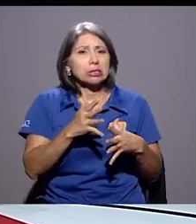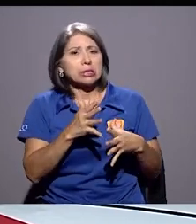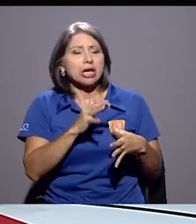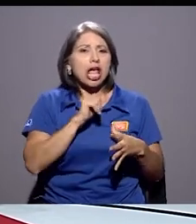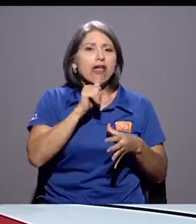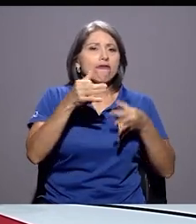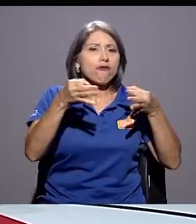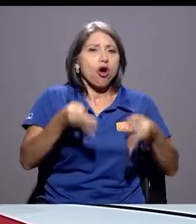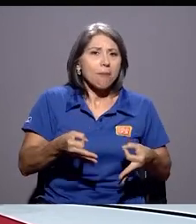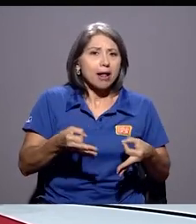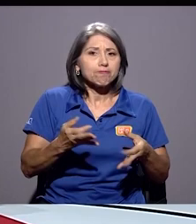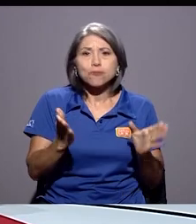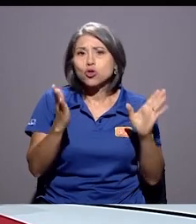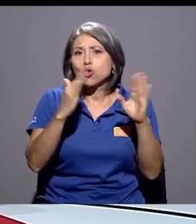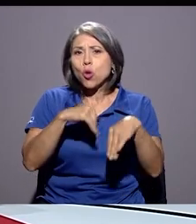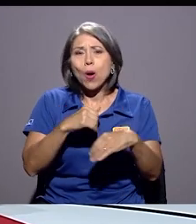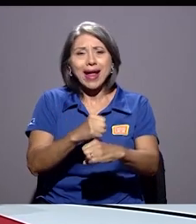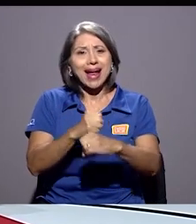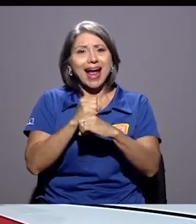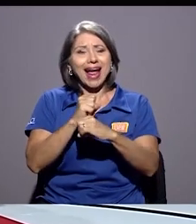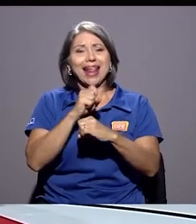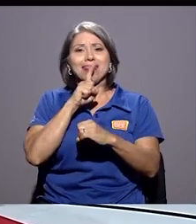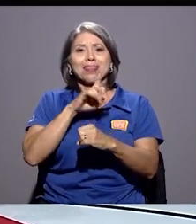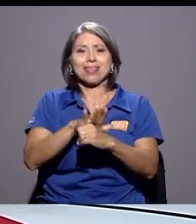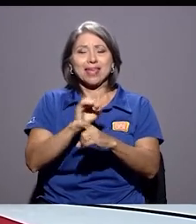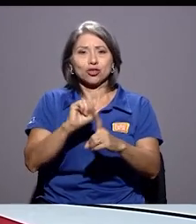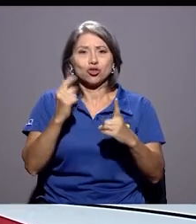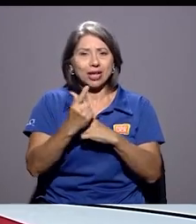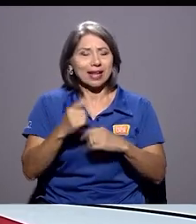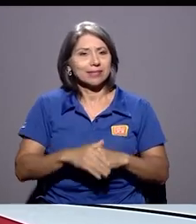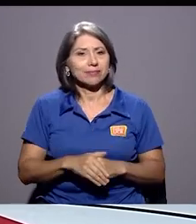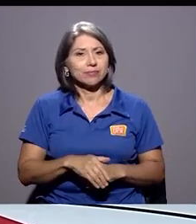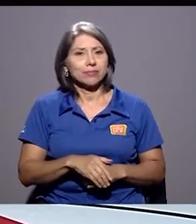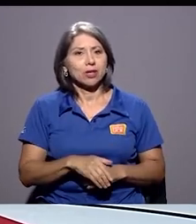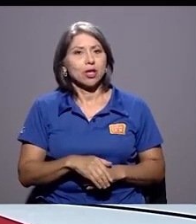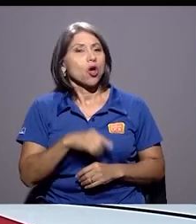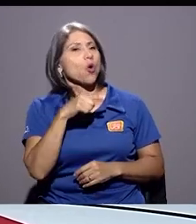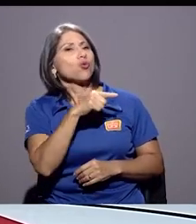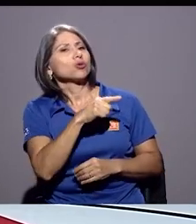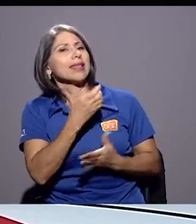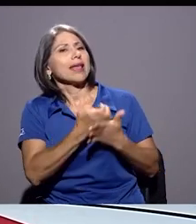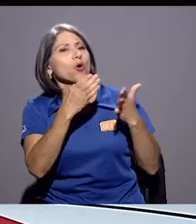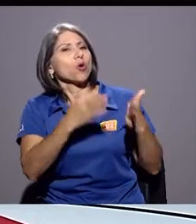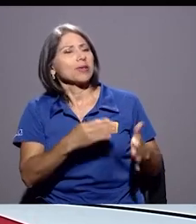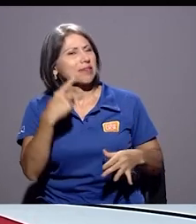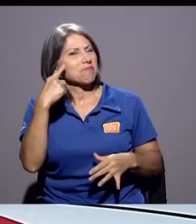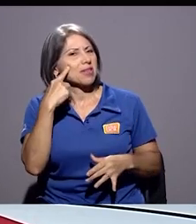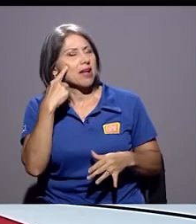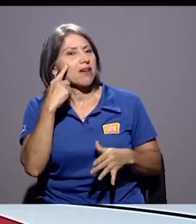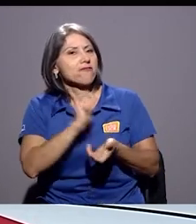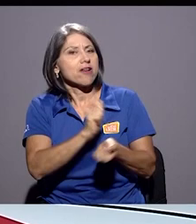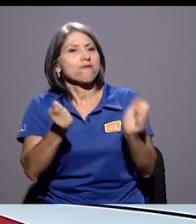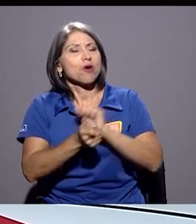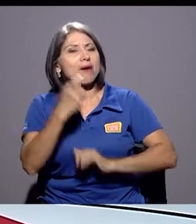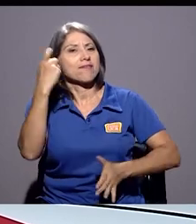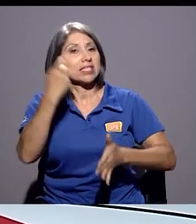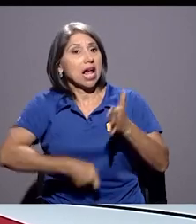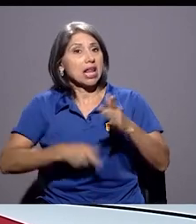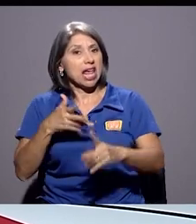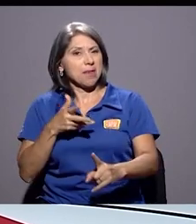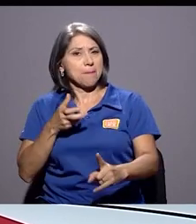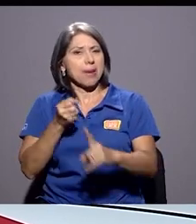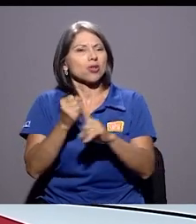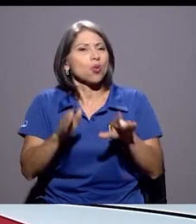restan garantías sociales. Como economista, ¿qué tanto impactó la reforma fiscal en todo este